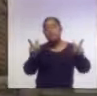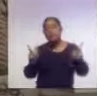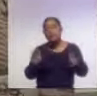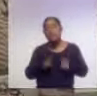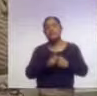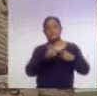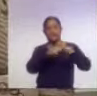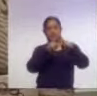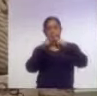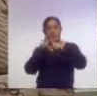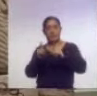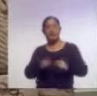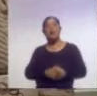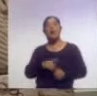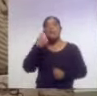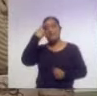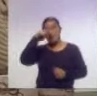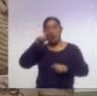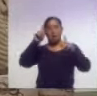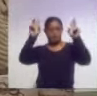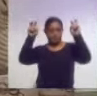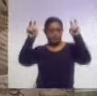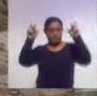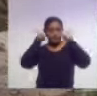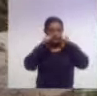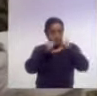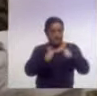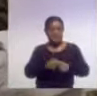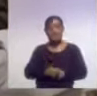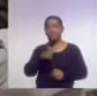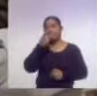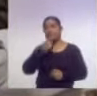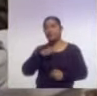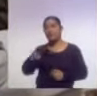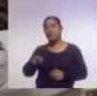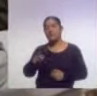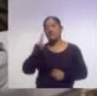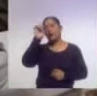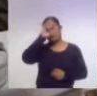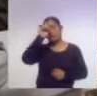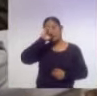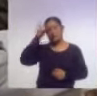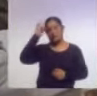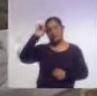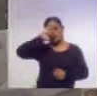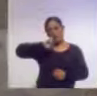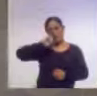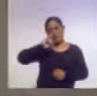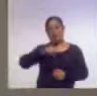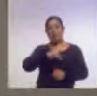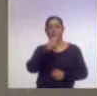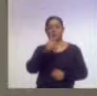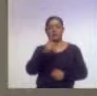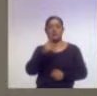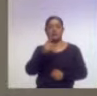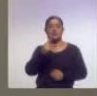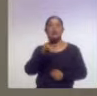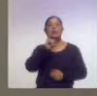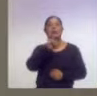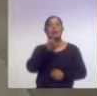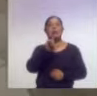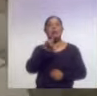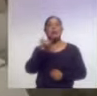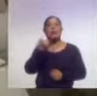atención del tema, destacó la Subdirectora de Coordinación Municipal y Estatal del Consejo Nacional de Población, Iliana Zárate